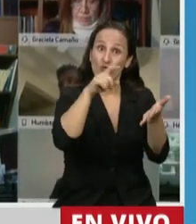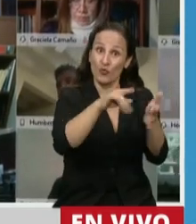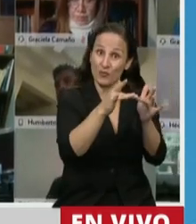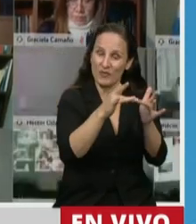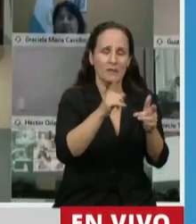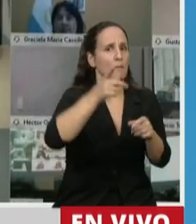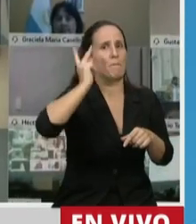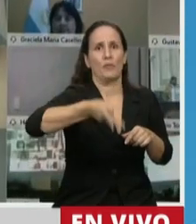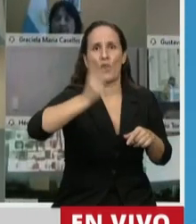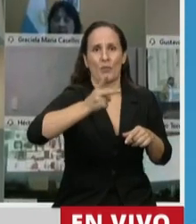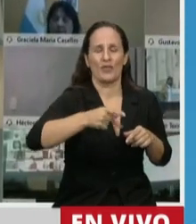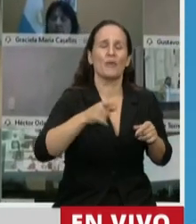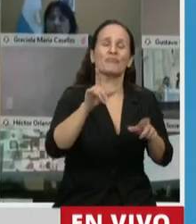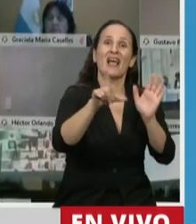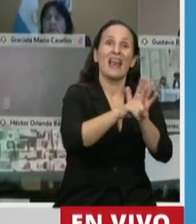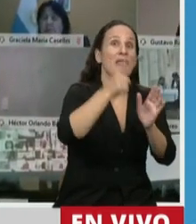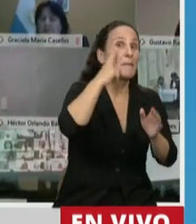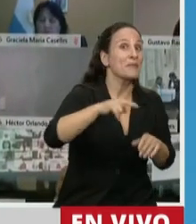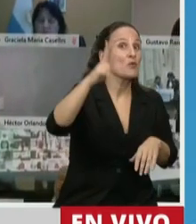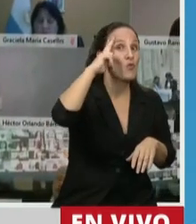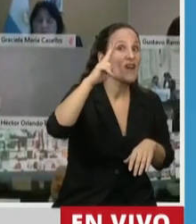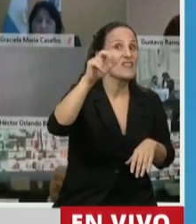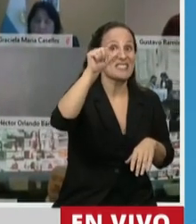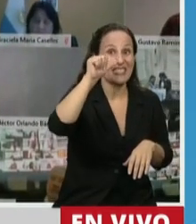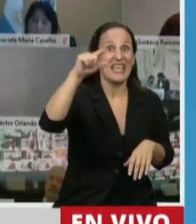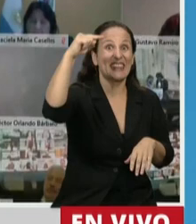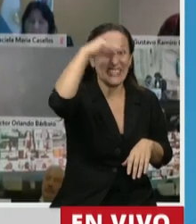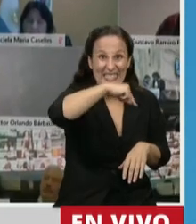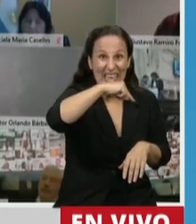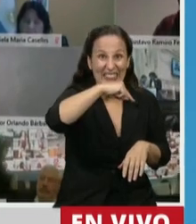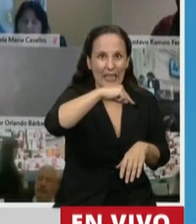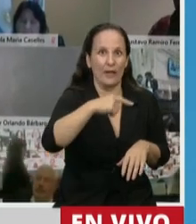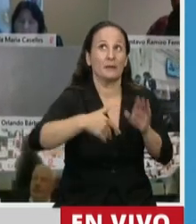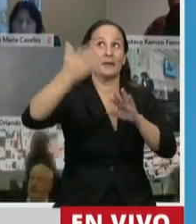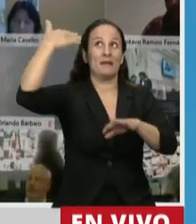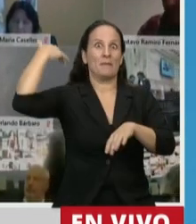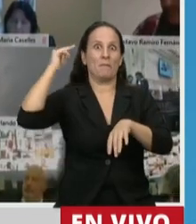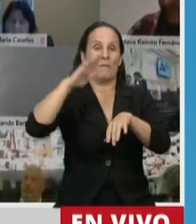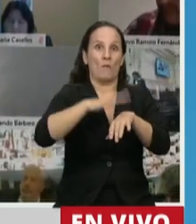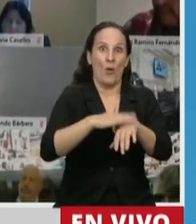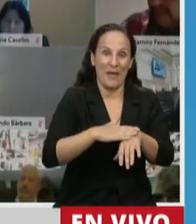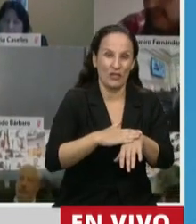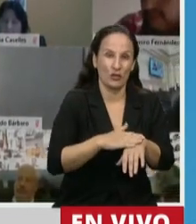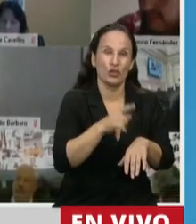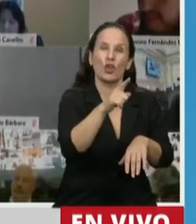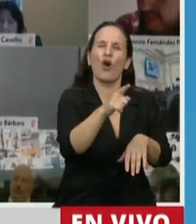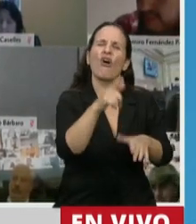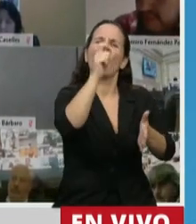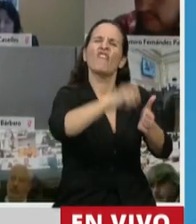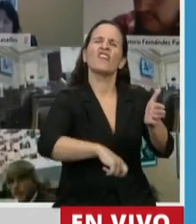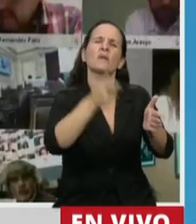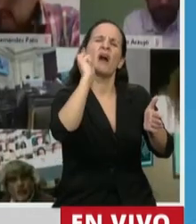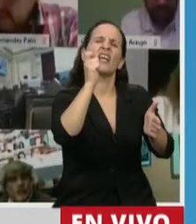1967, y en donde el único método que existía en ese momento para dar fe de quién era el que